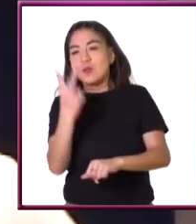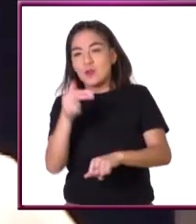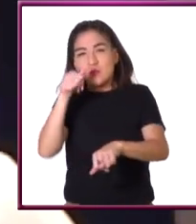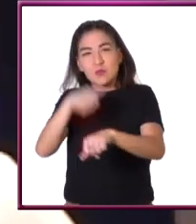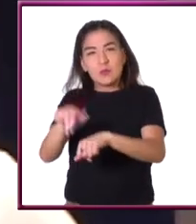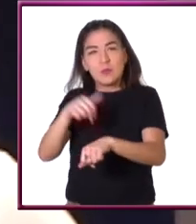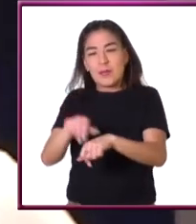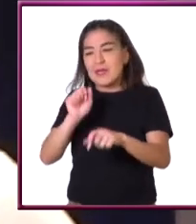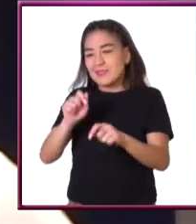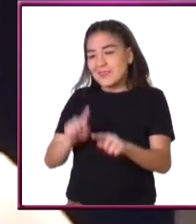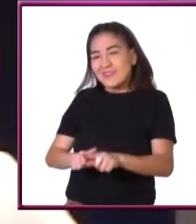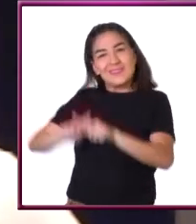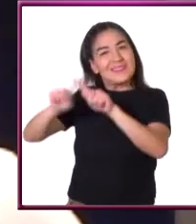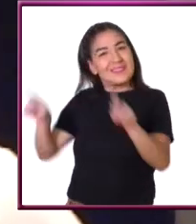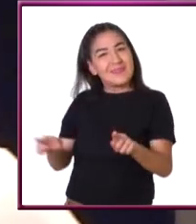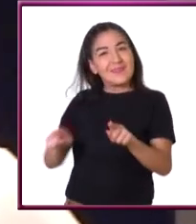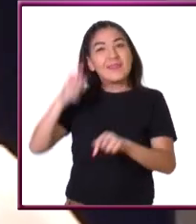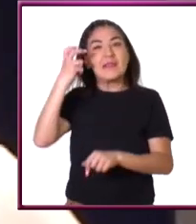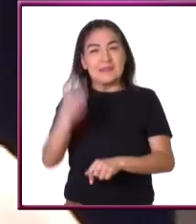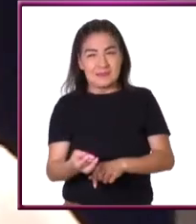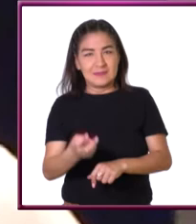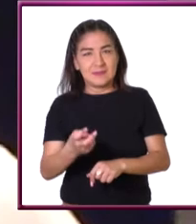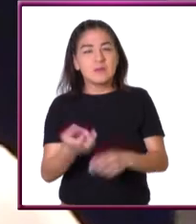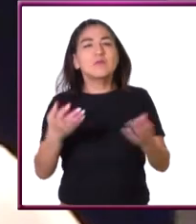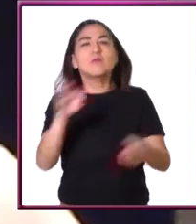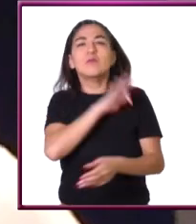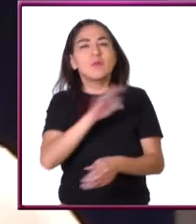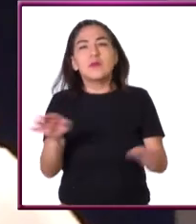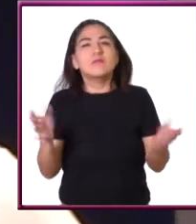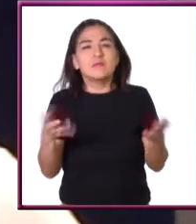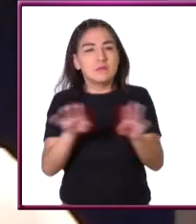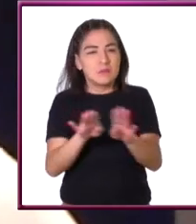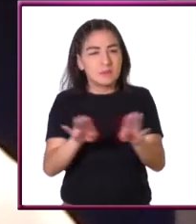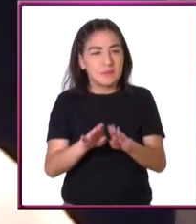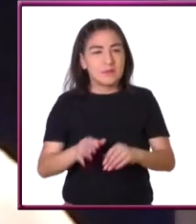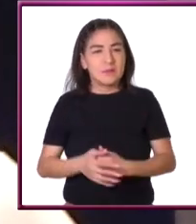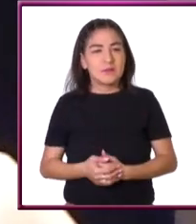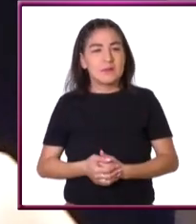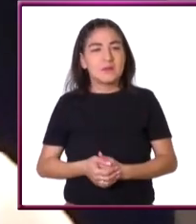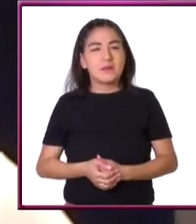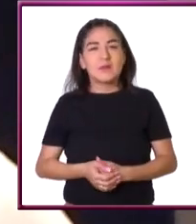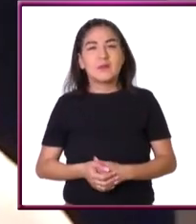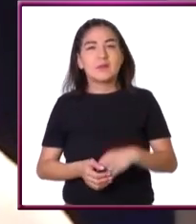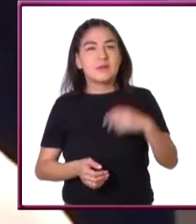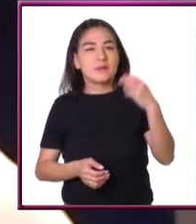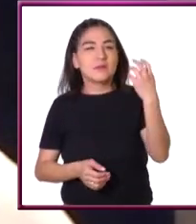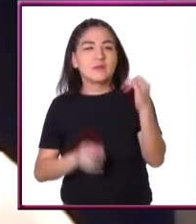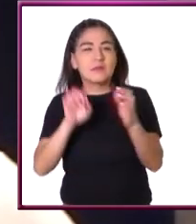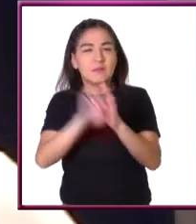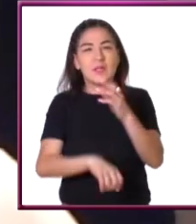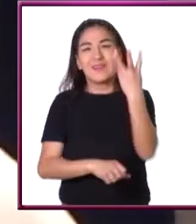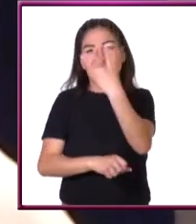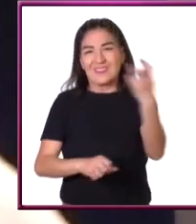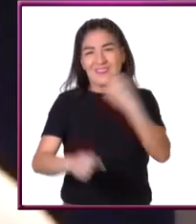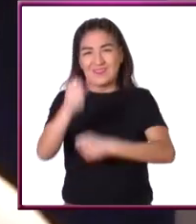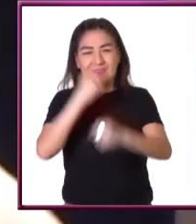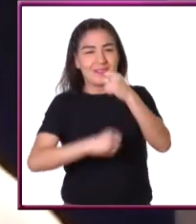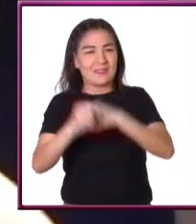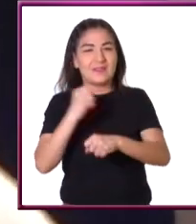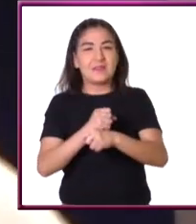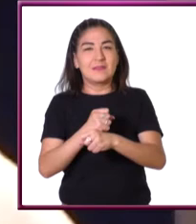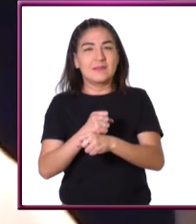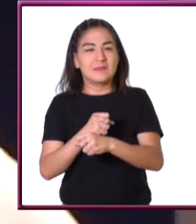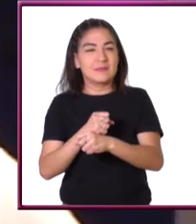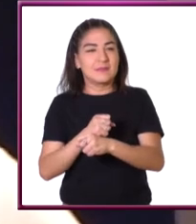números primos impares. Esta conjetura fue denunciada por Goldbach en 1742, ya casi tiene 300